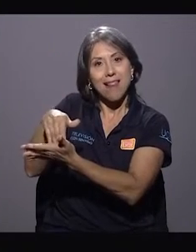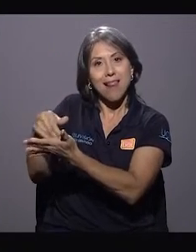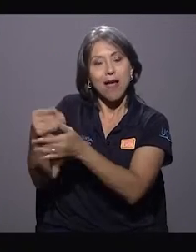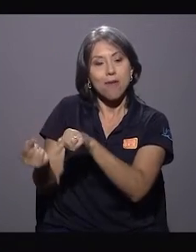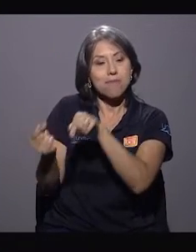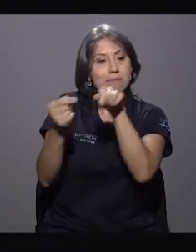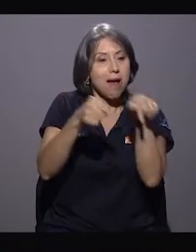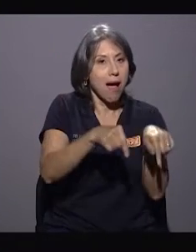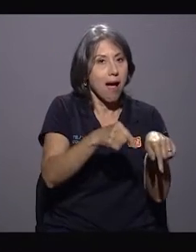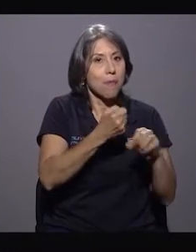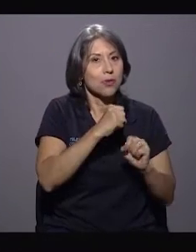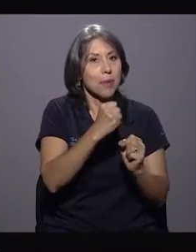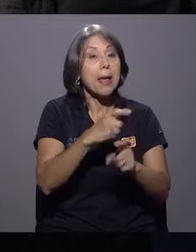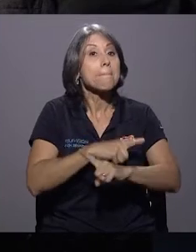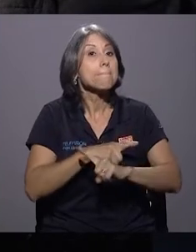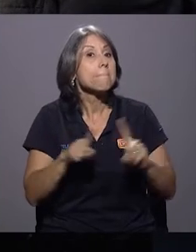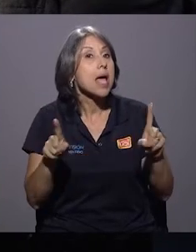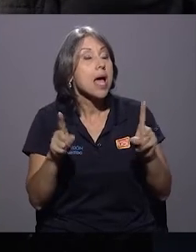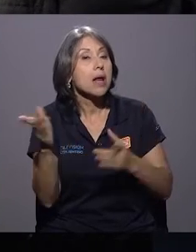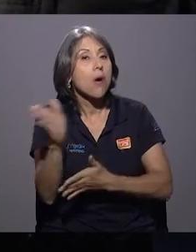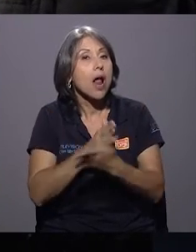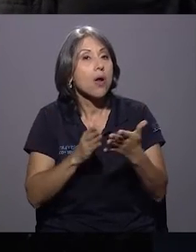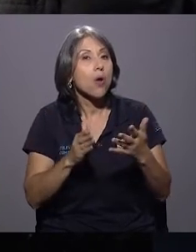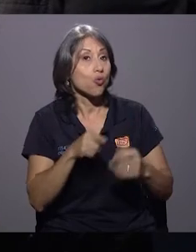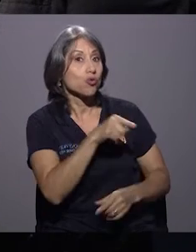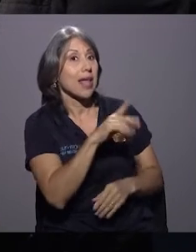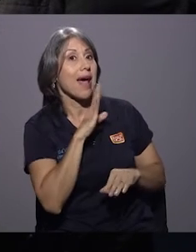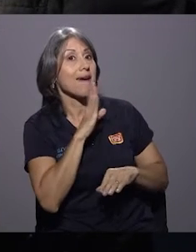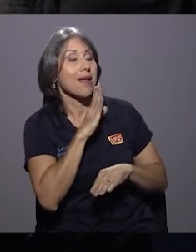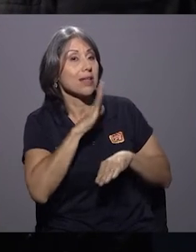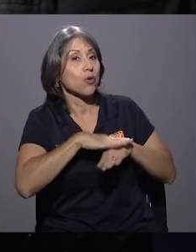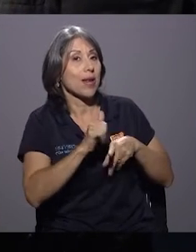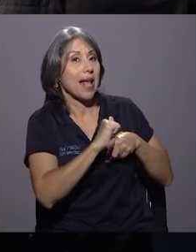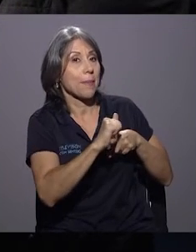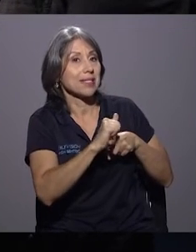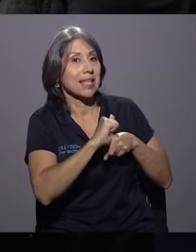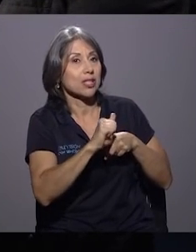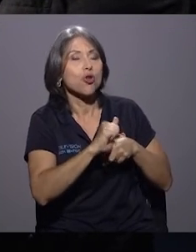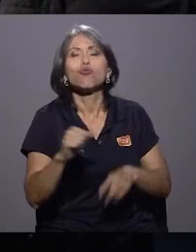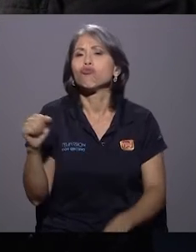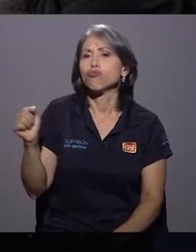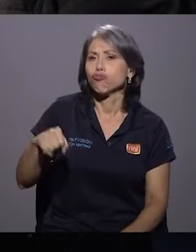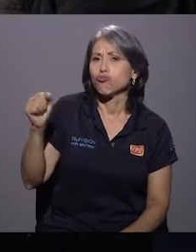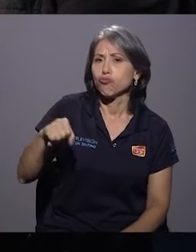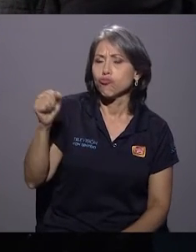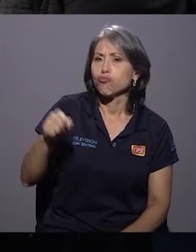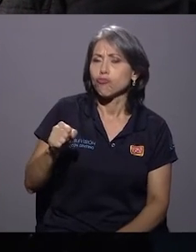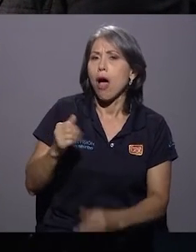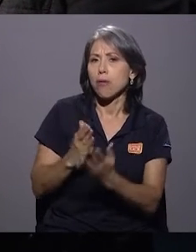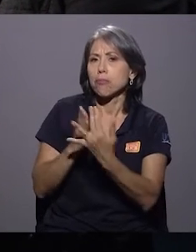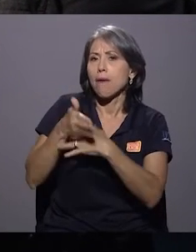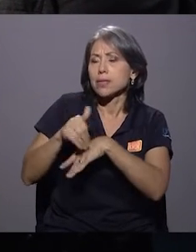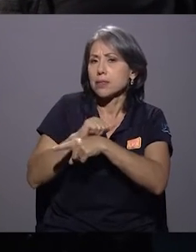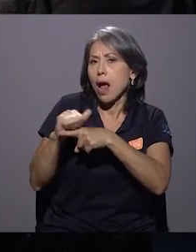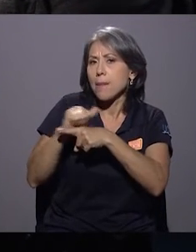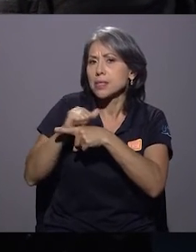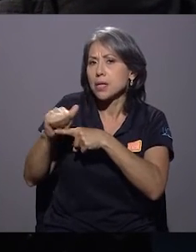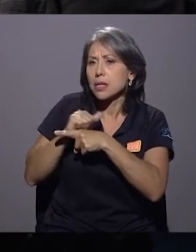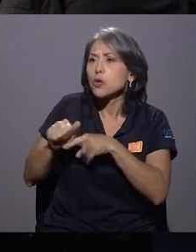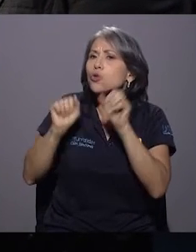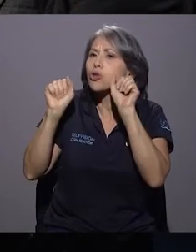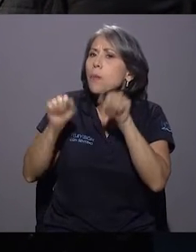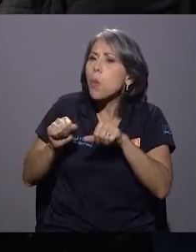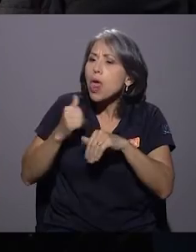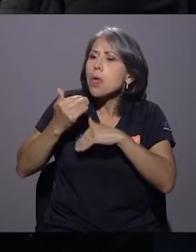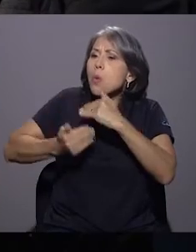Pero claramente hay temas que son insalvables. Ahora me habló de capacitación, que podría ser uno de ellos. Insalvables, sí, claro. A través de la capacitación usted puede ir orientando